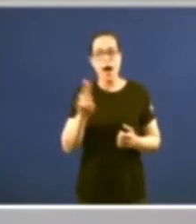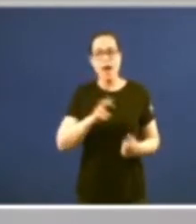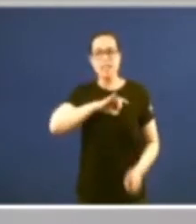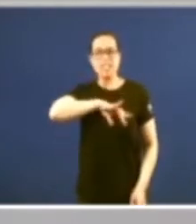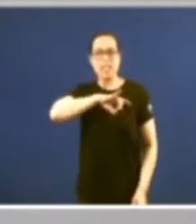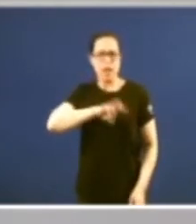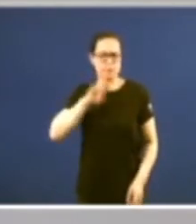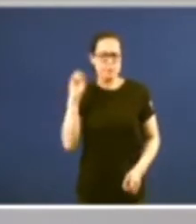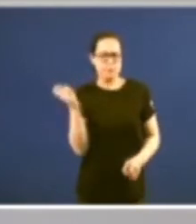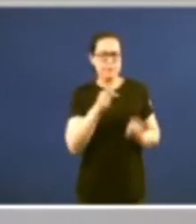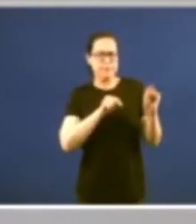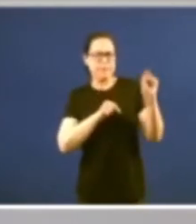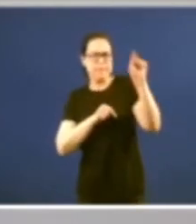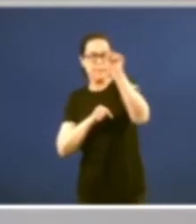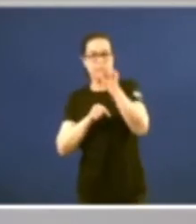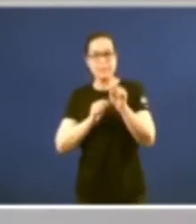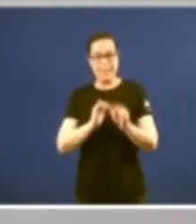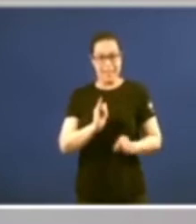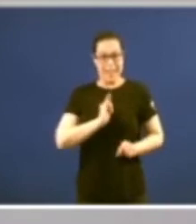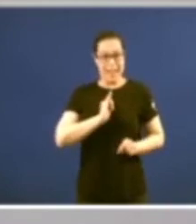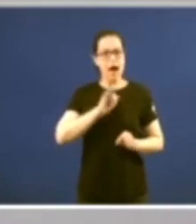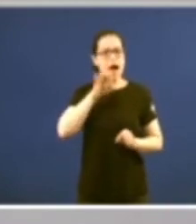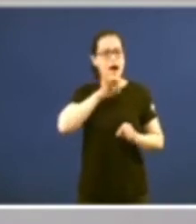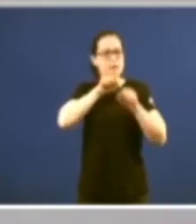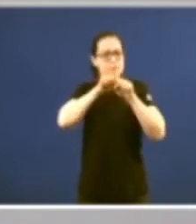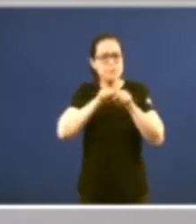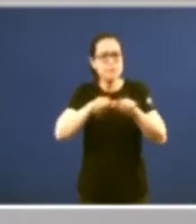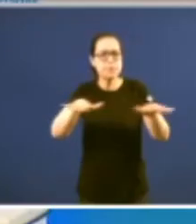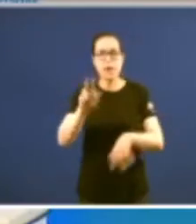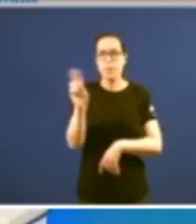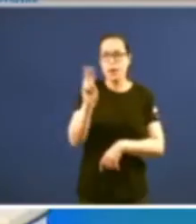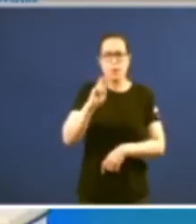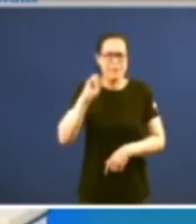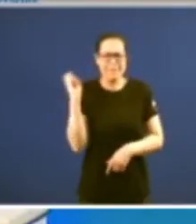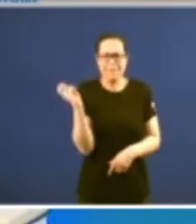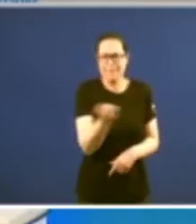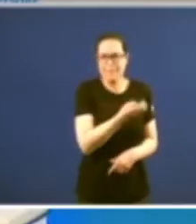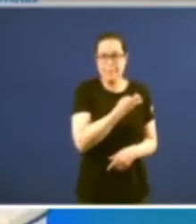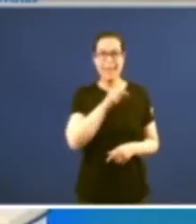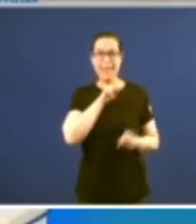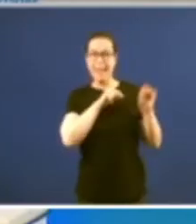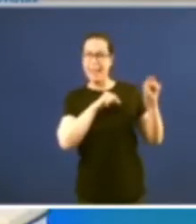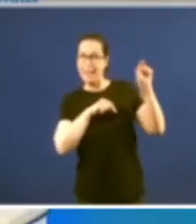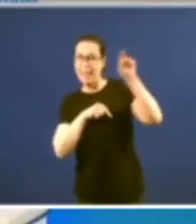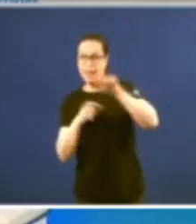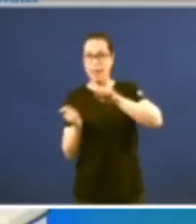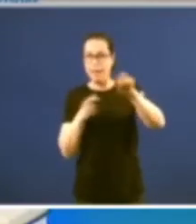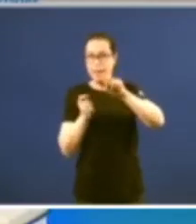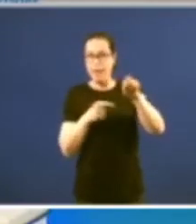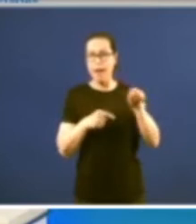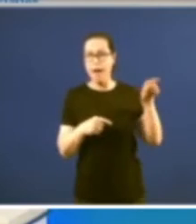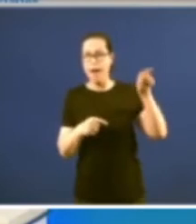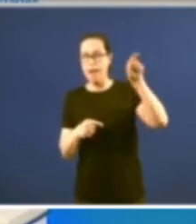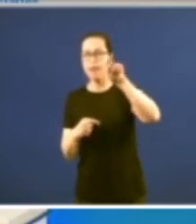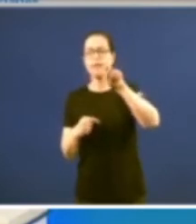que el espíritu gallego pervarece Venezuela etcétera en donde siempre los grandes gallegos han